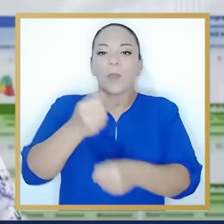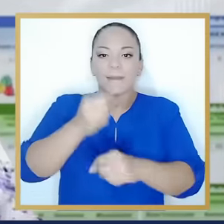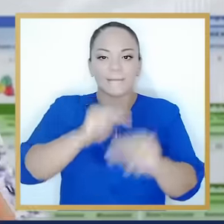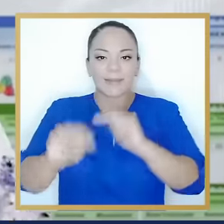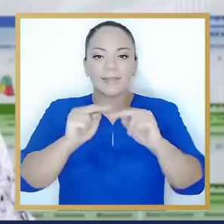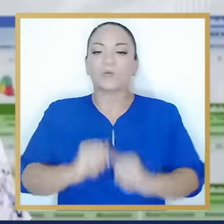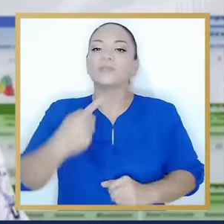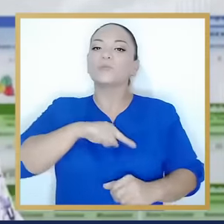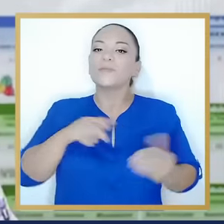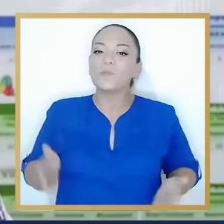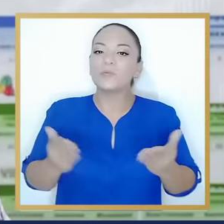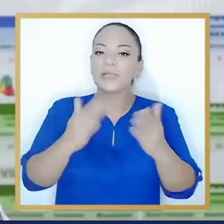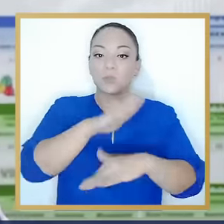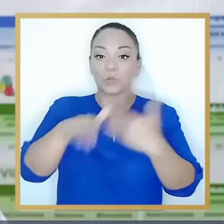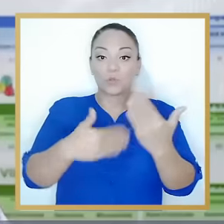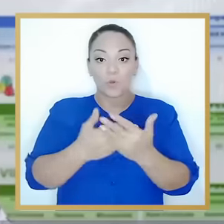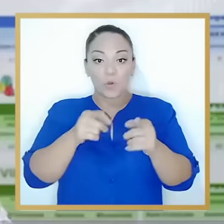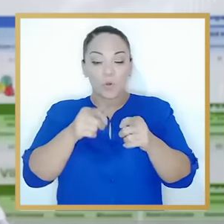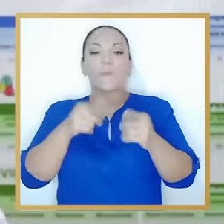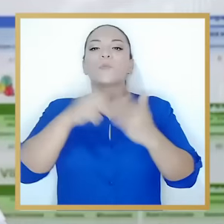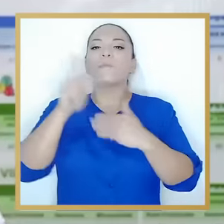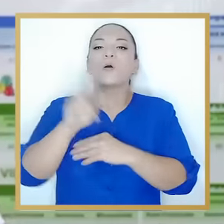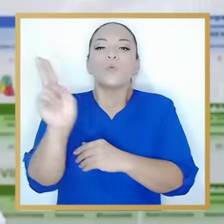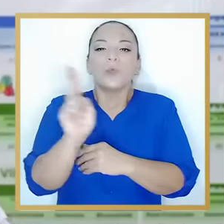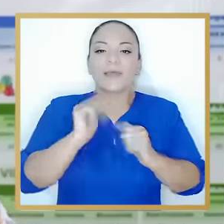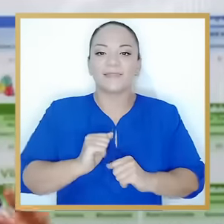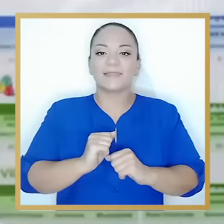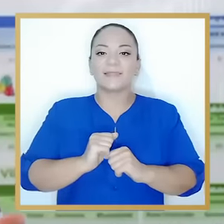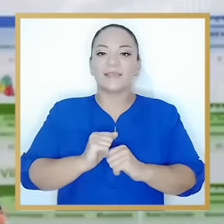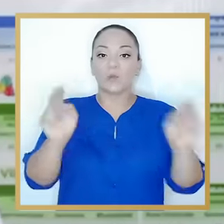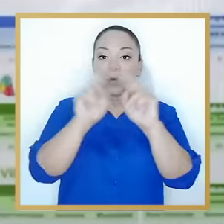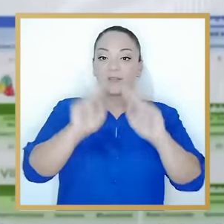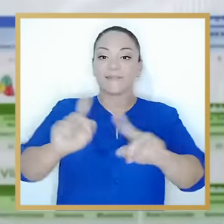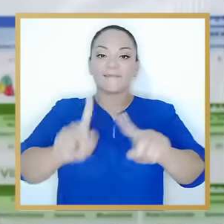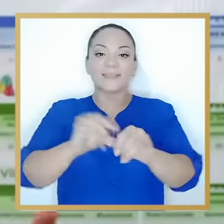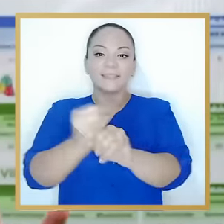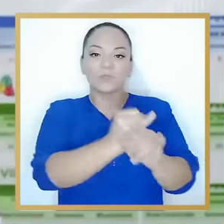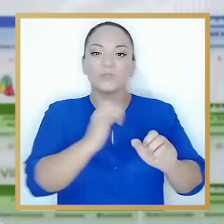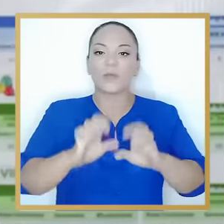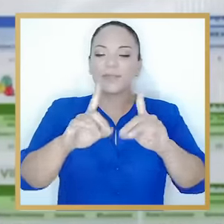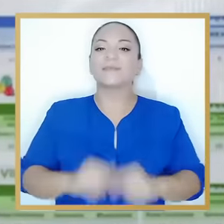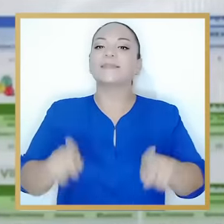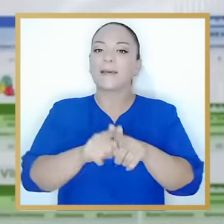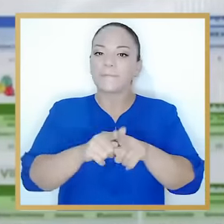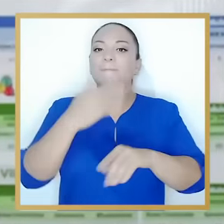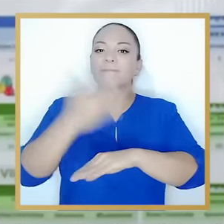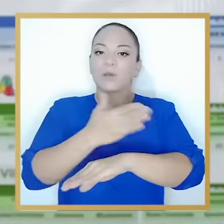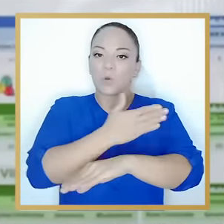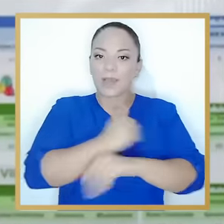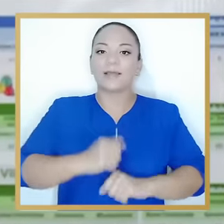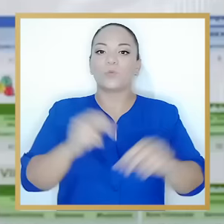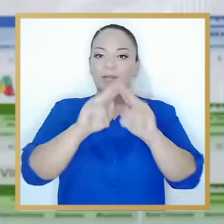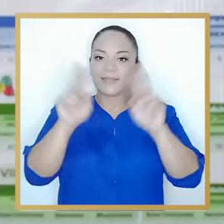para ser autoemprendedores. Estamos impulsando para todo esto un programa urgente de conectividad de centros